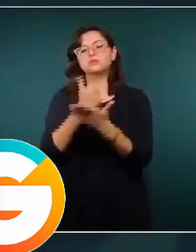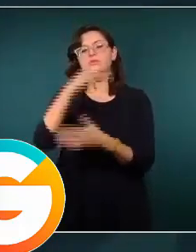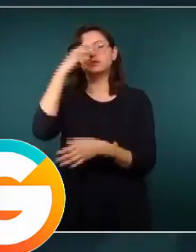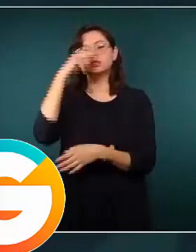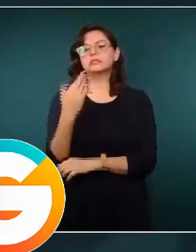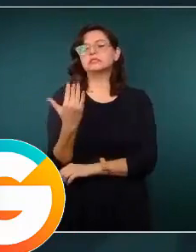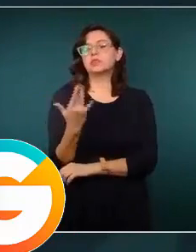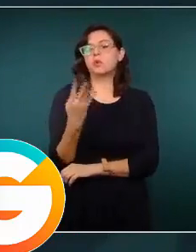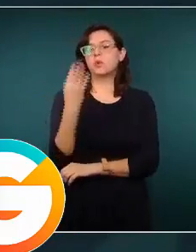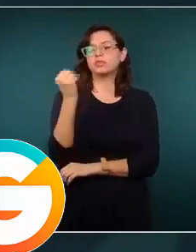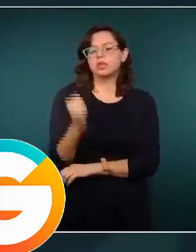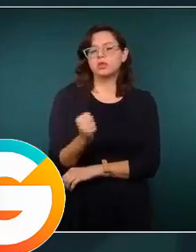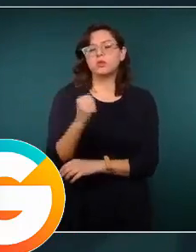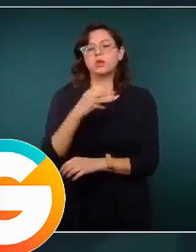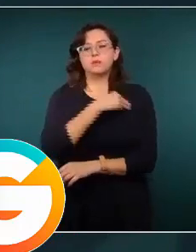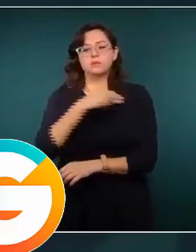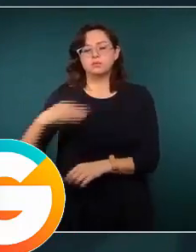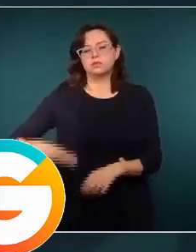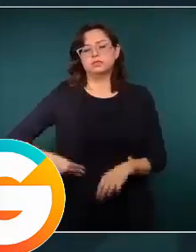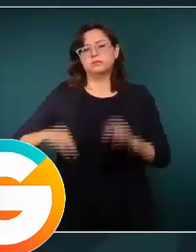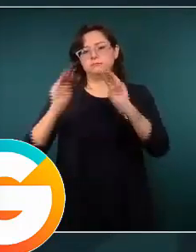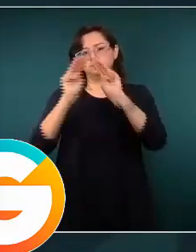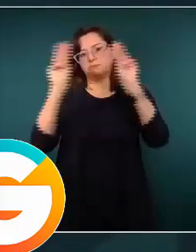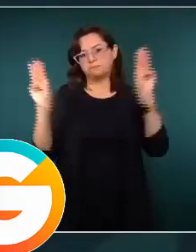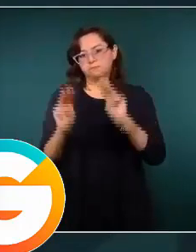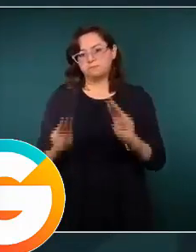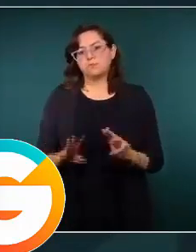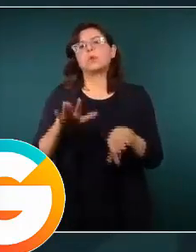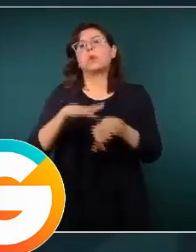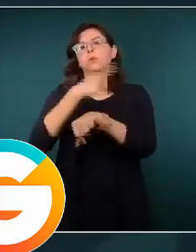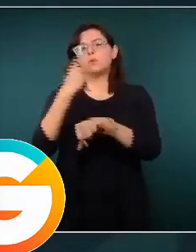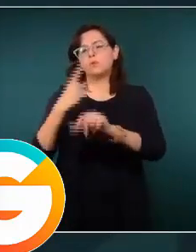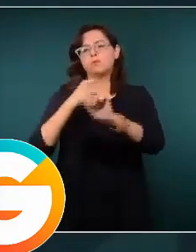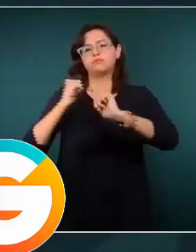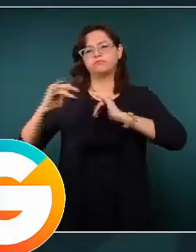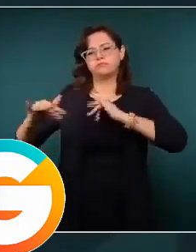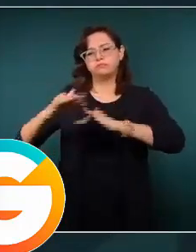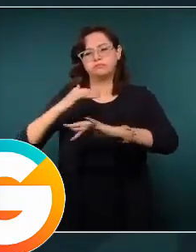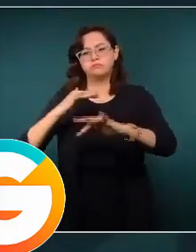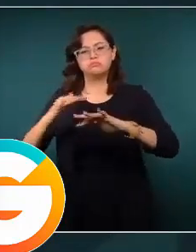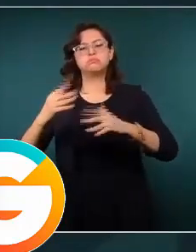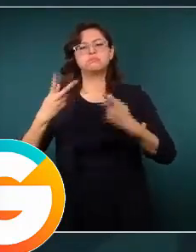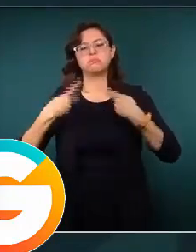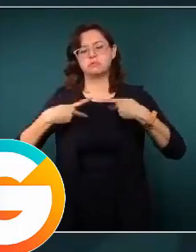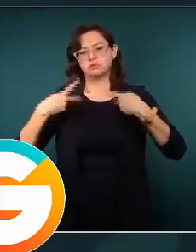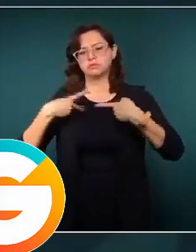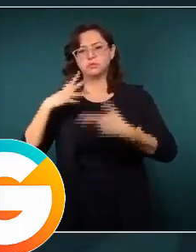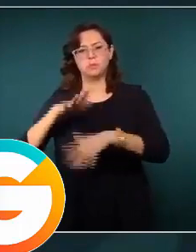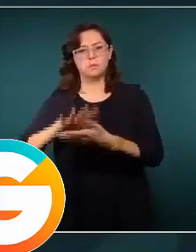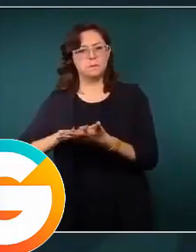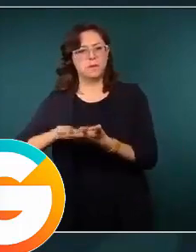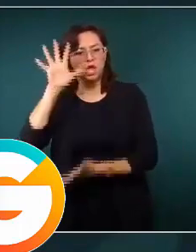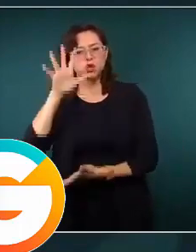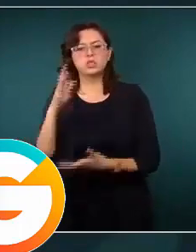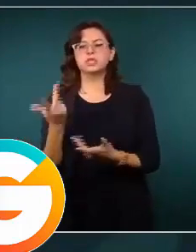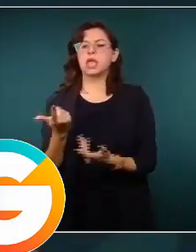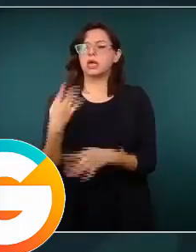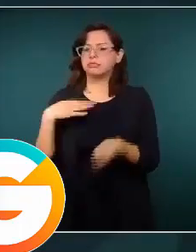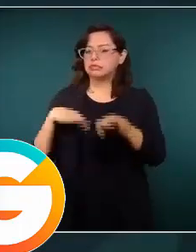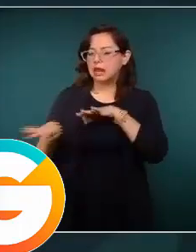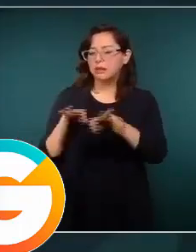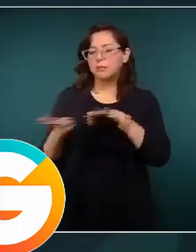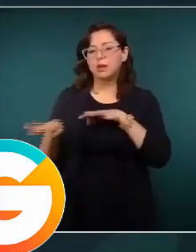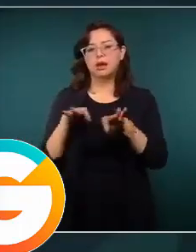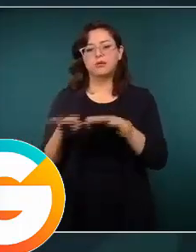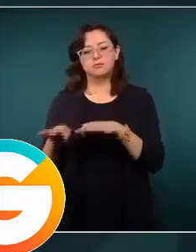59 municipios de la zona metropolitana, por la movilidad, por la densidad poblacional, por la actividad económica, por toda